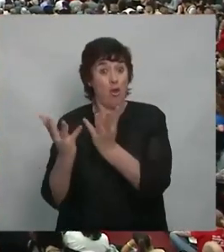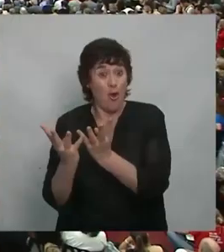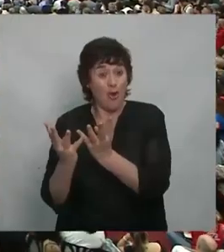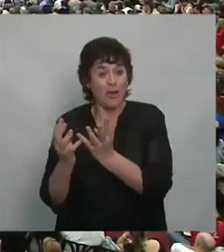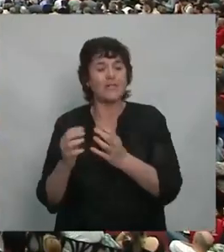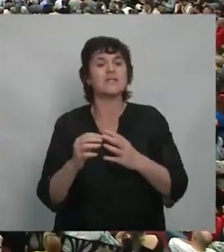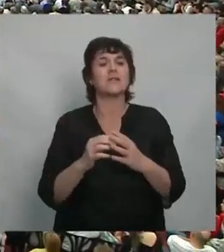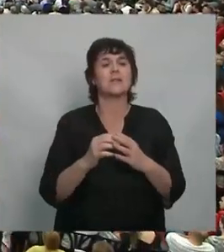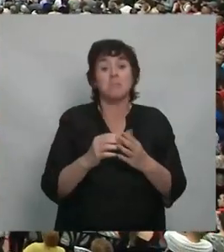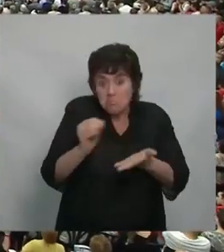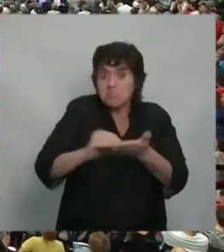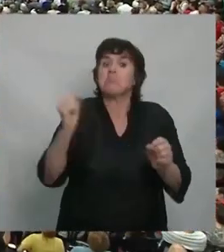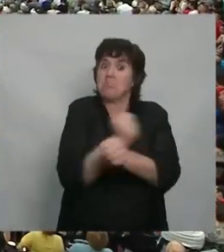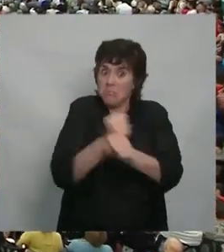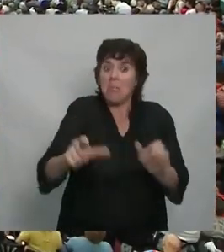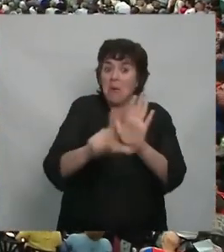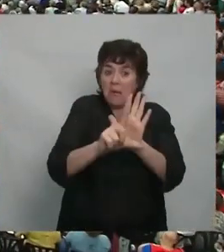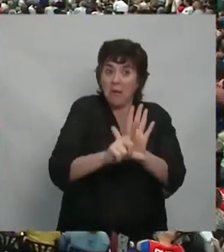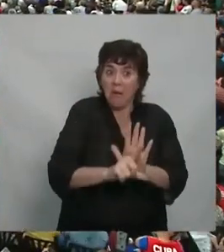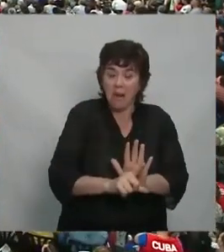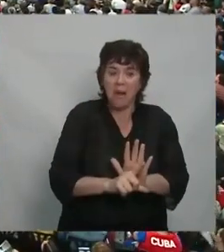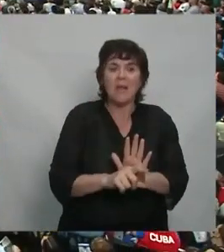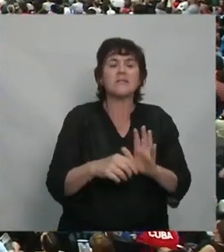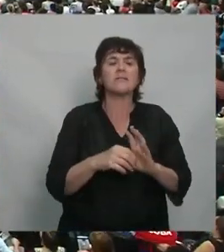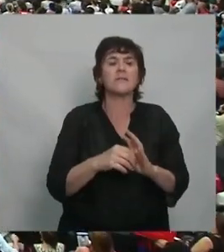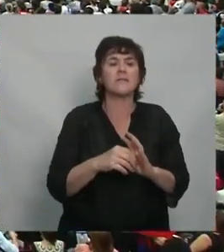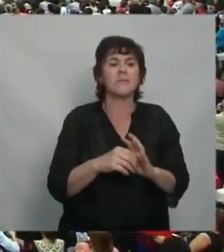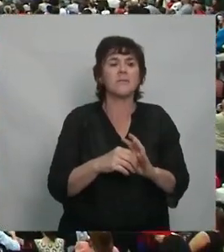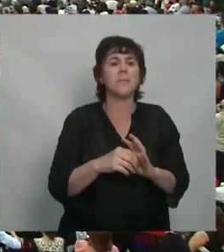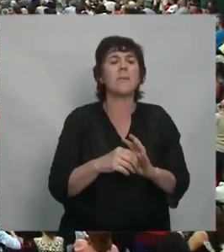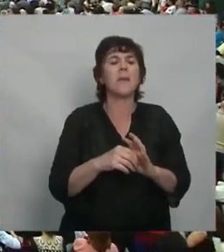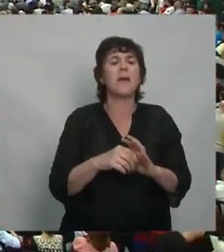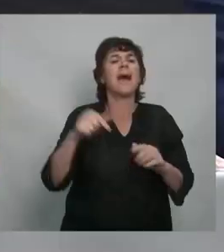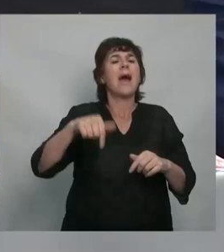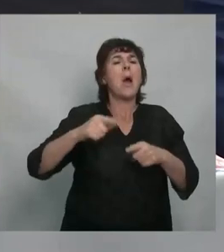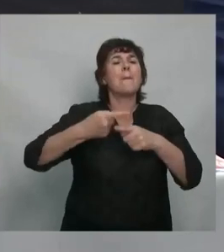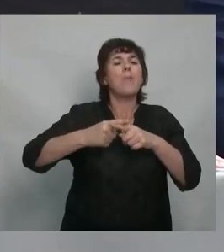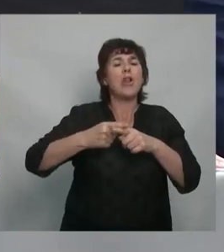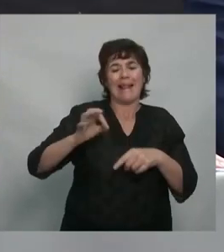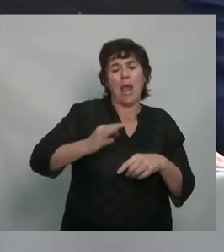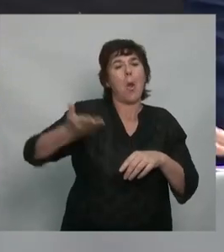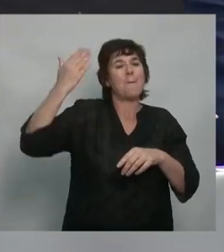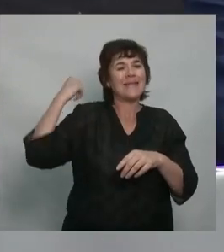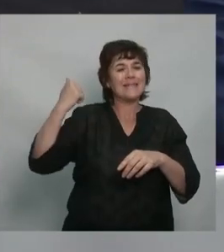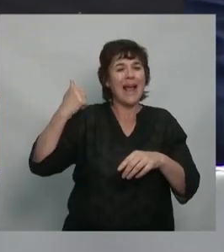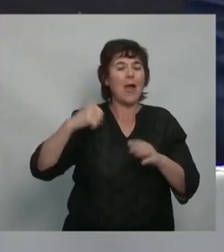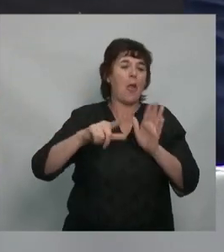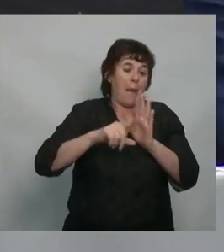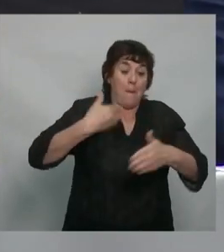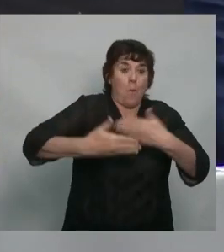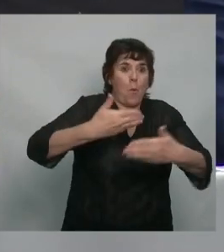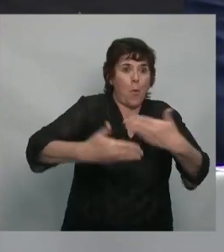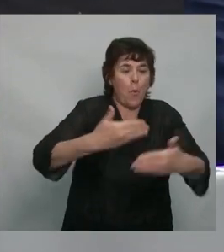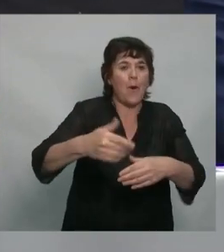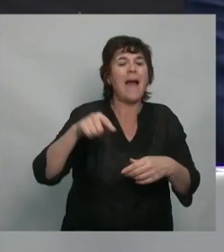verdad que si uno mira, primero, si vemos las políticas que se desarrollaron el año pasado, diríamos